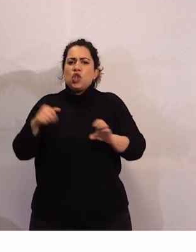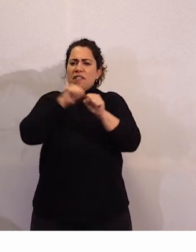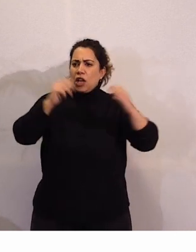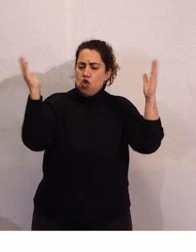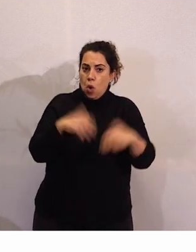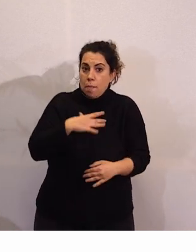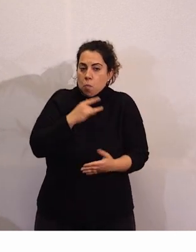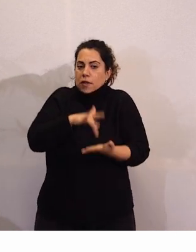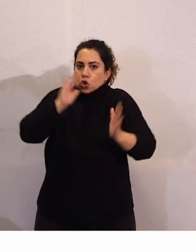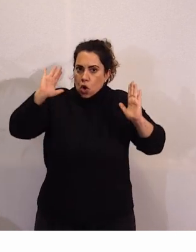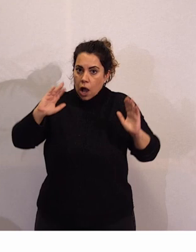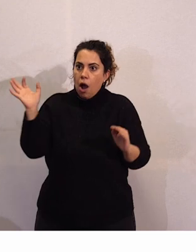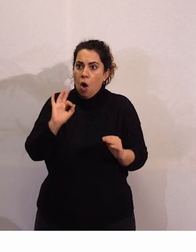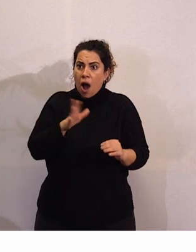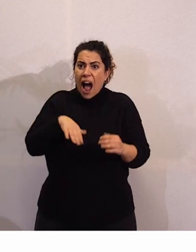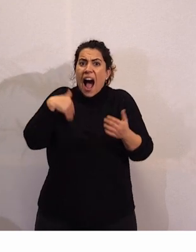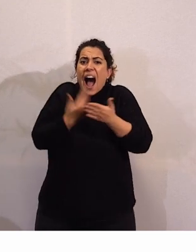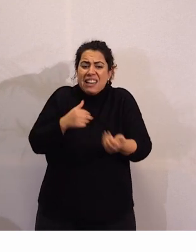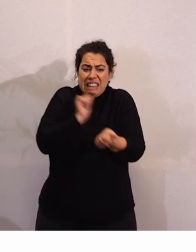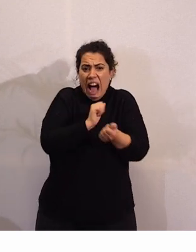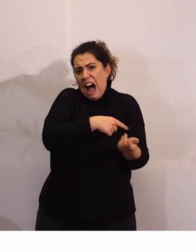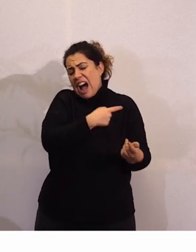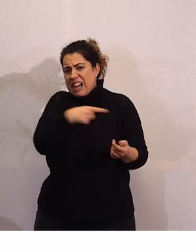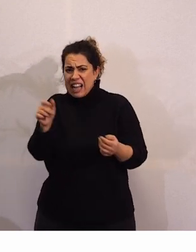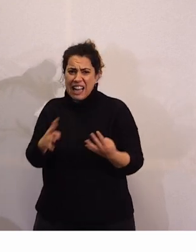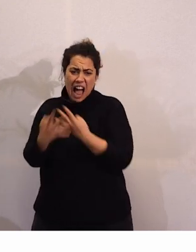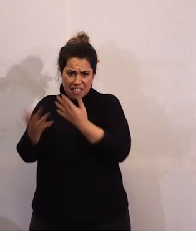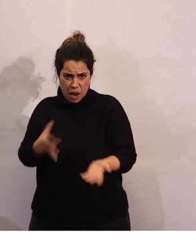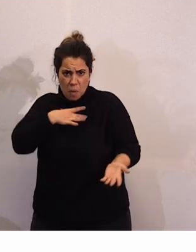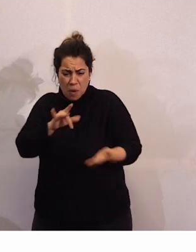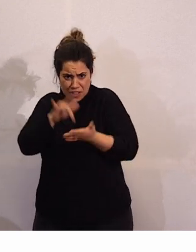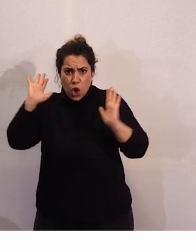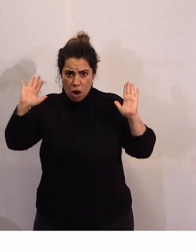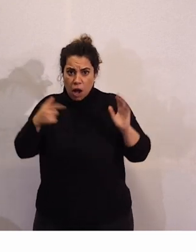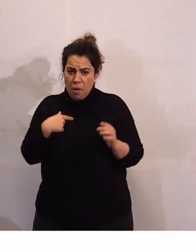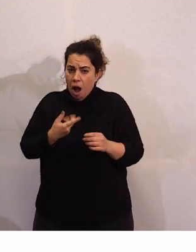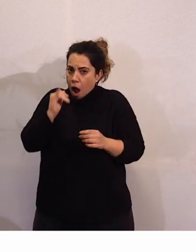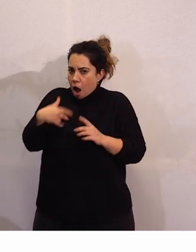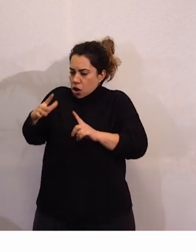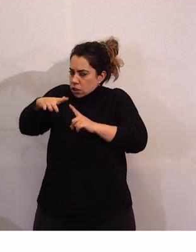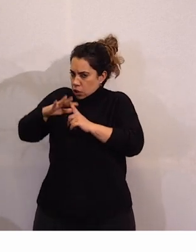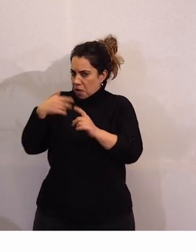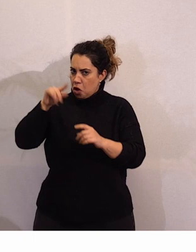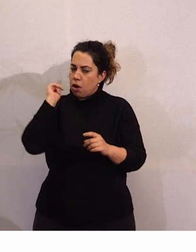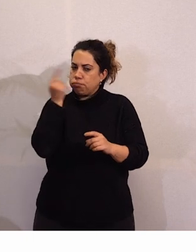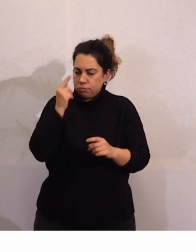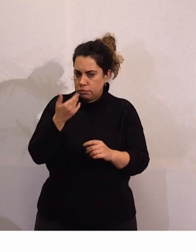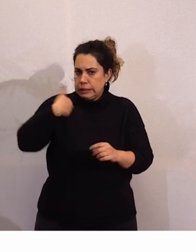y que pueda ir incluso a la cárcel como tenemos algunos casos que hemos identificado